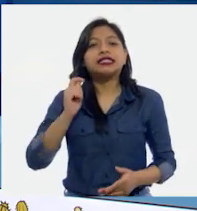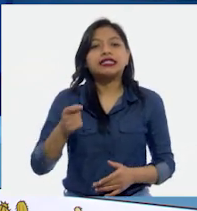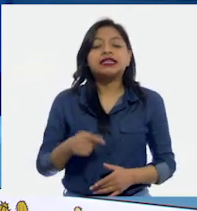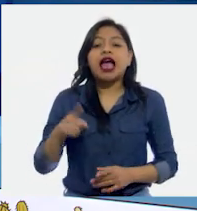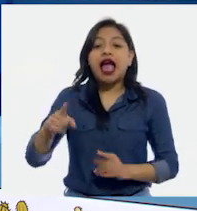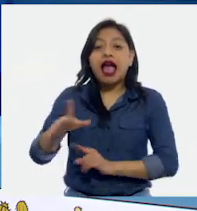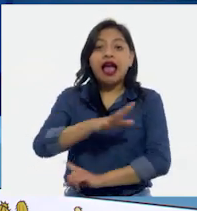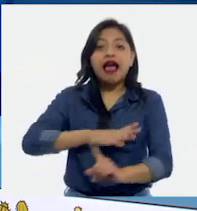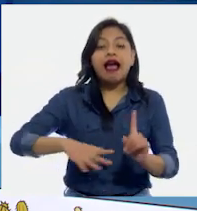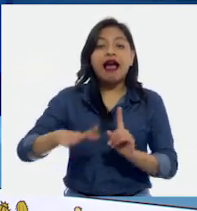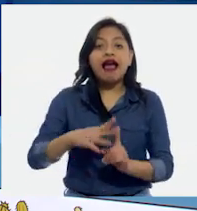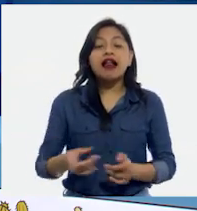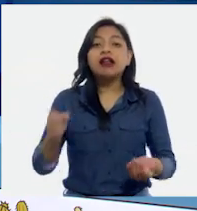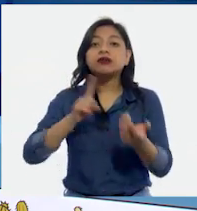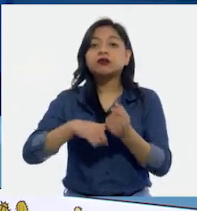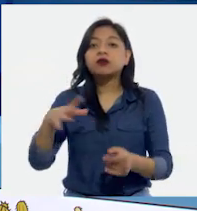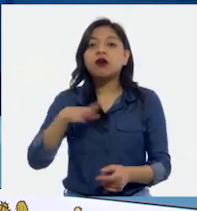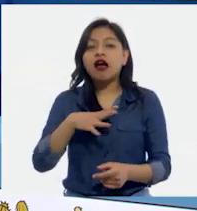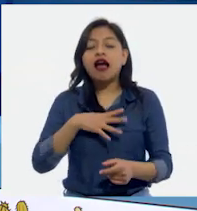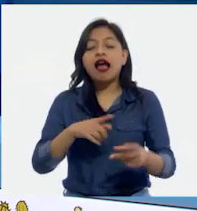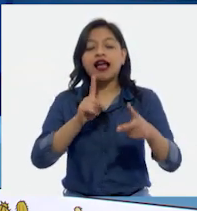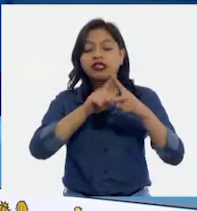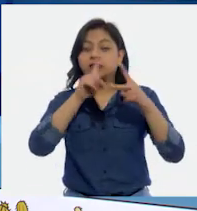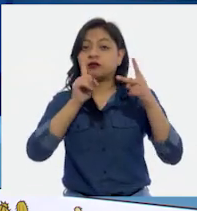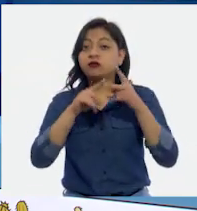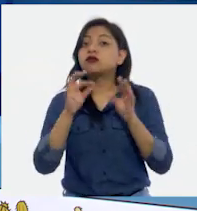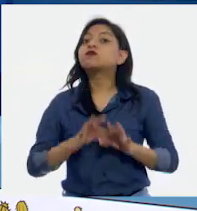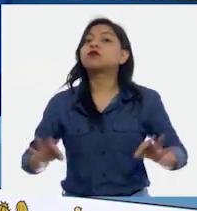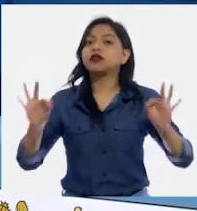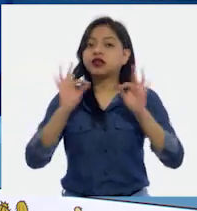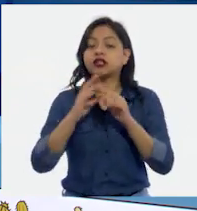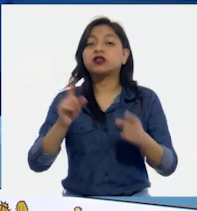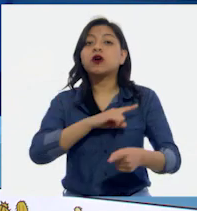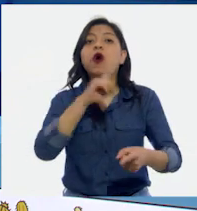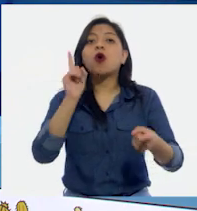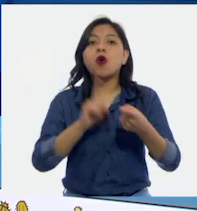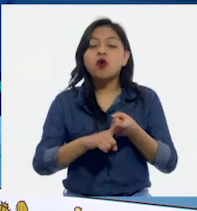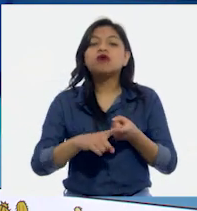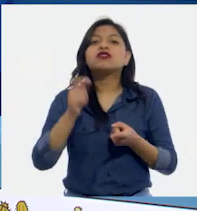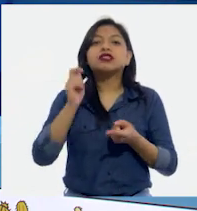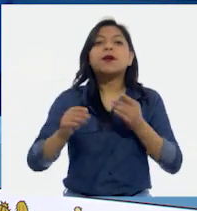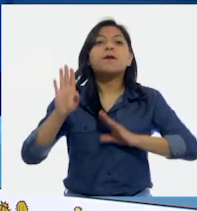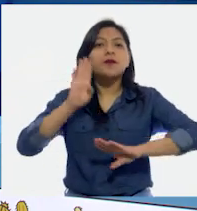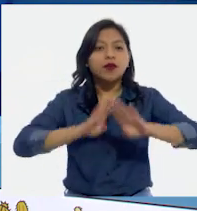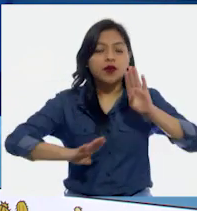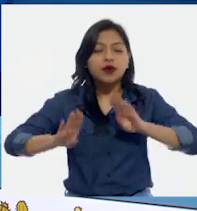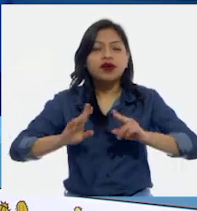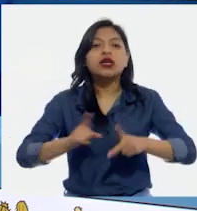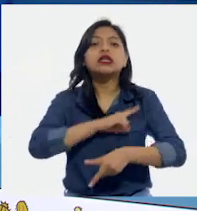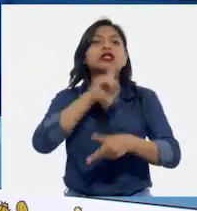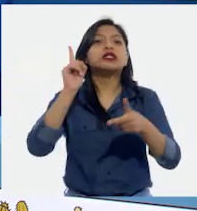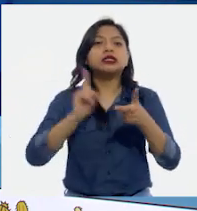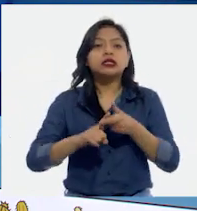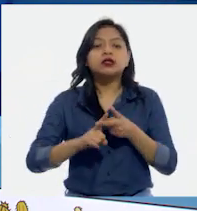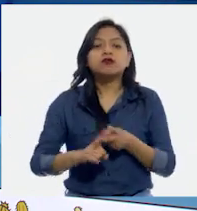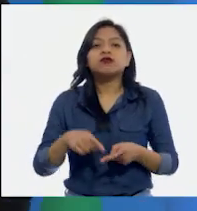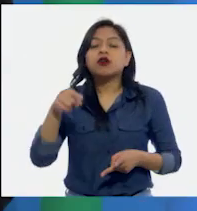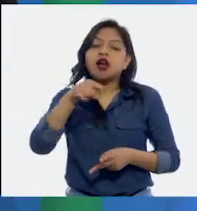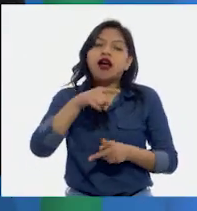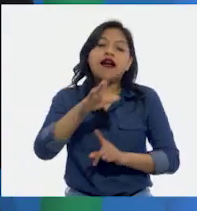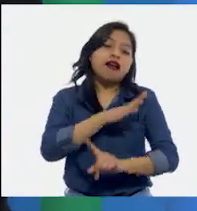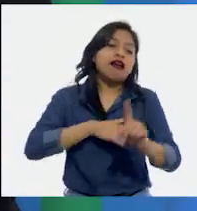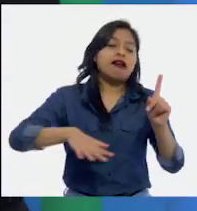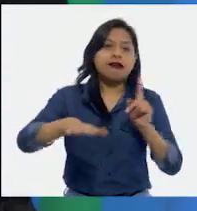podemos identificar dos tipos de factores. Unos son los biológicos y otros los físicos.